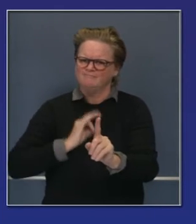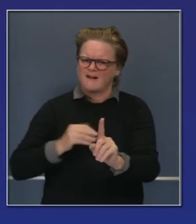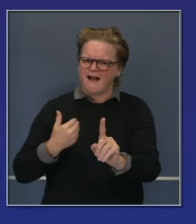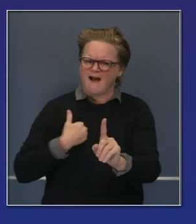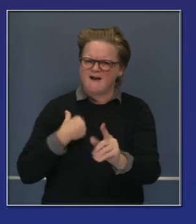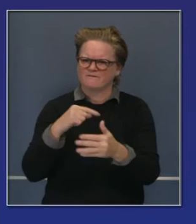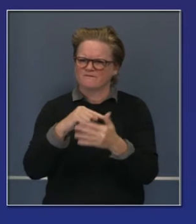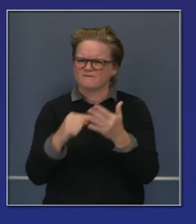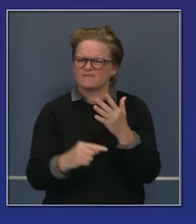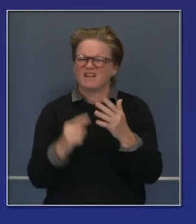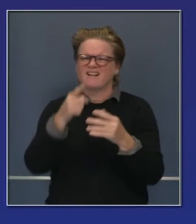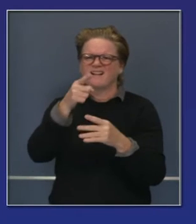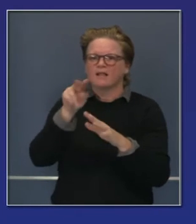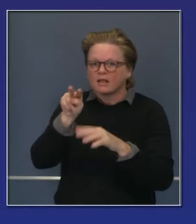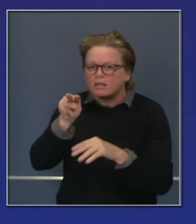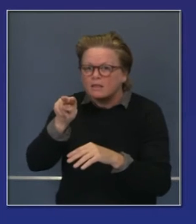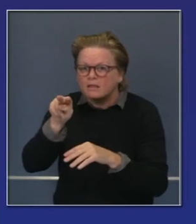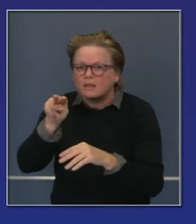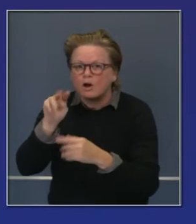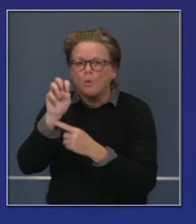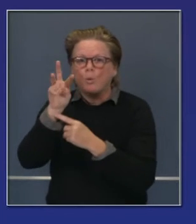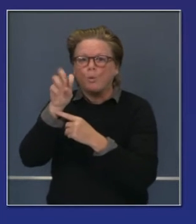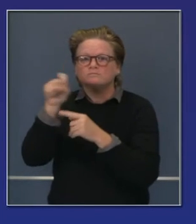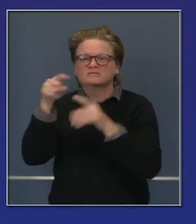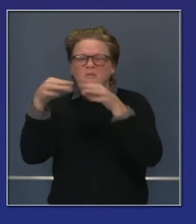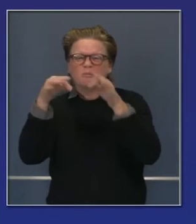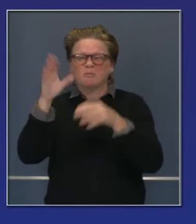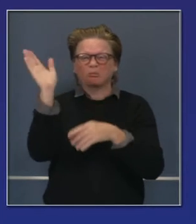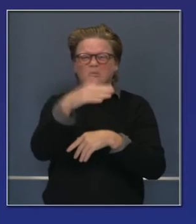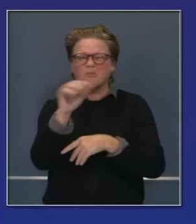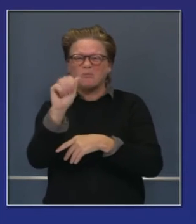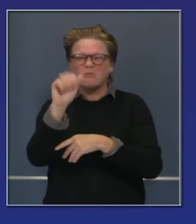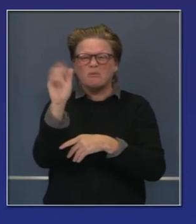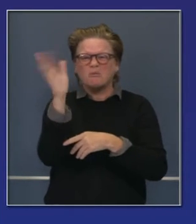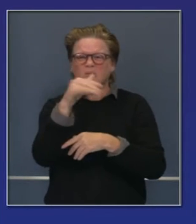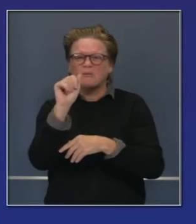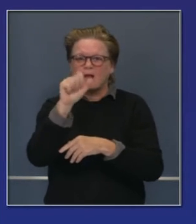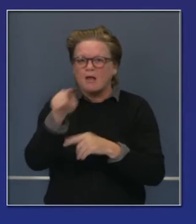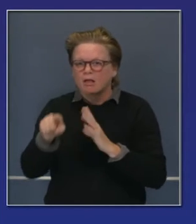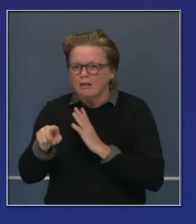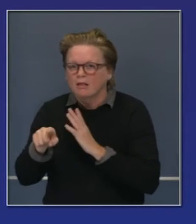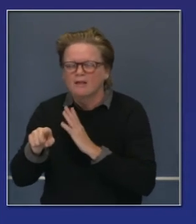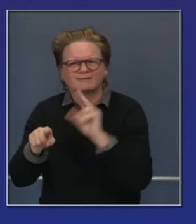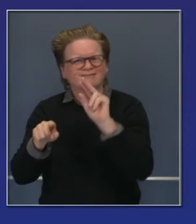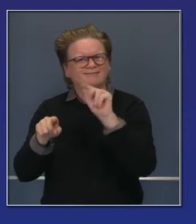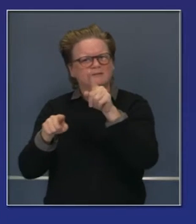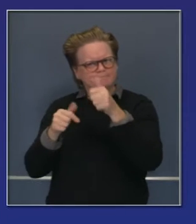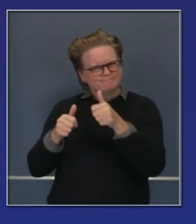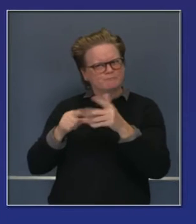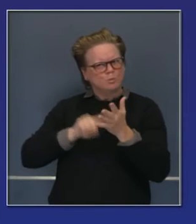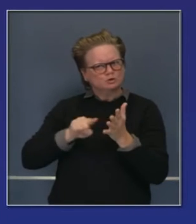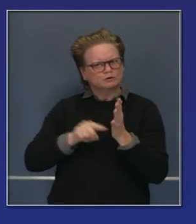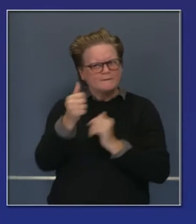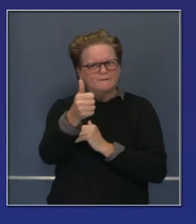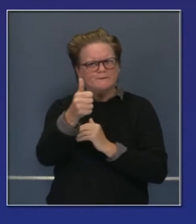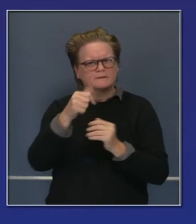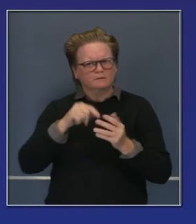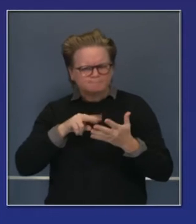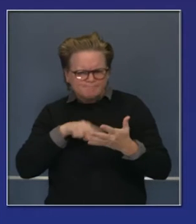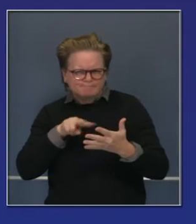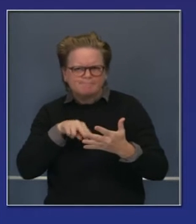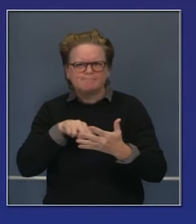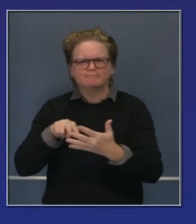no lo aprendan de la televisión. Investíguelo por su cuenta. ¿Cómo le va a impactar a usted personalmente?